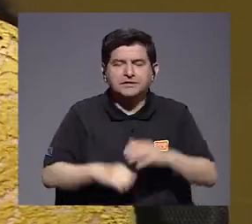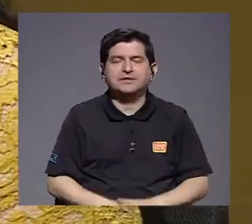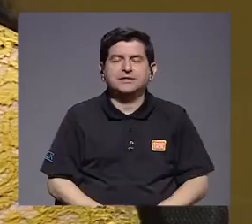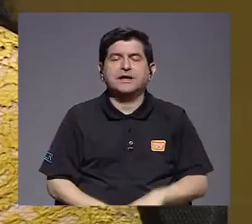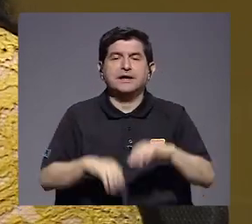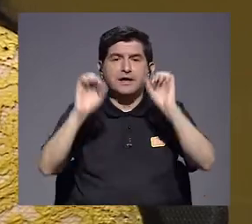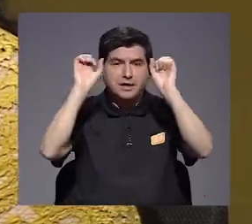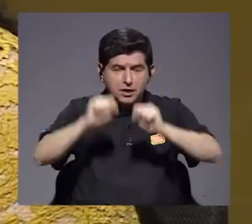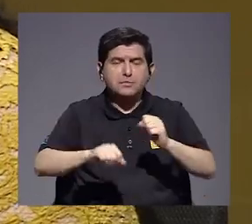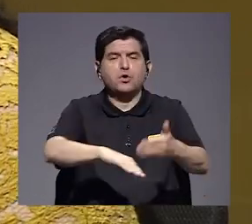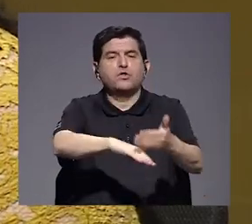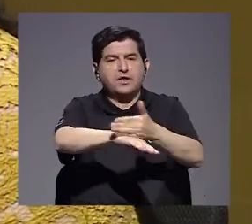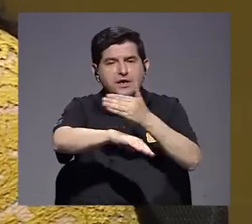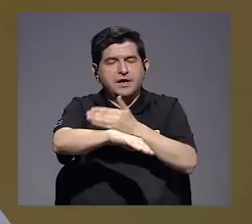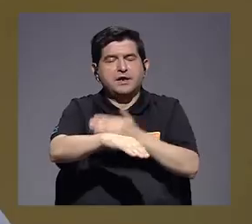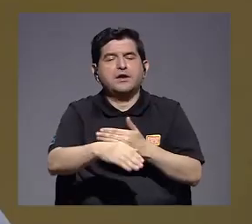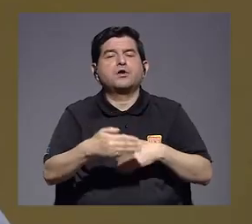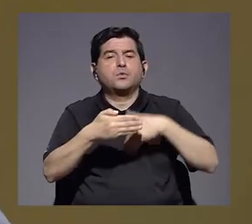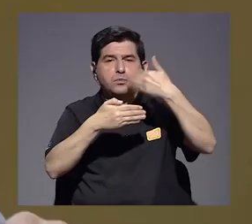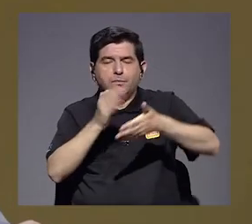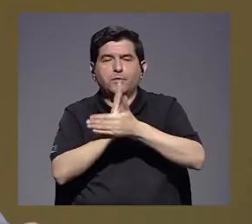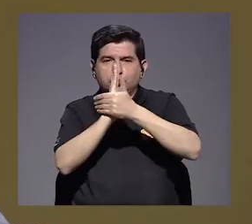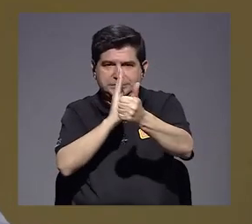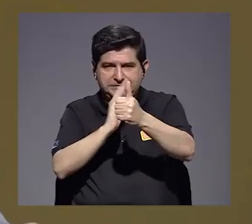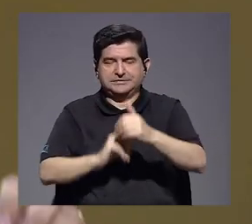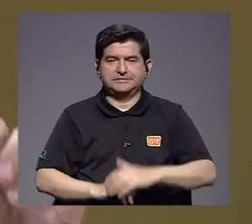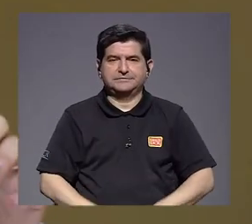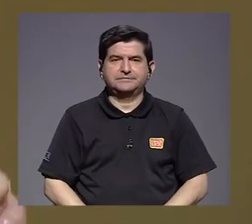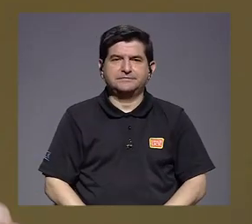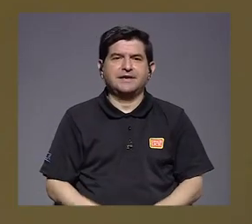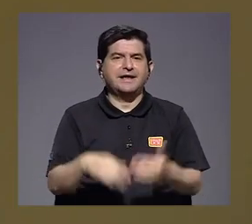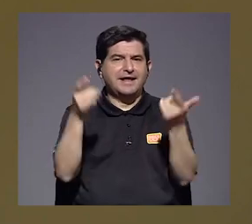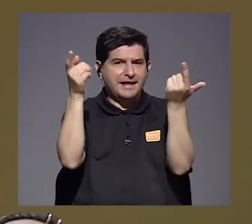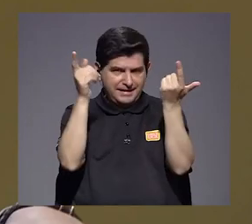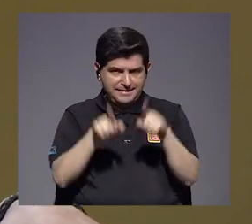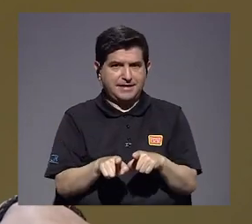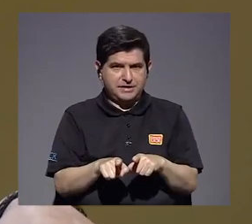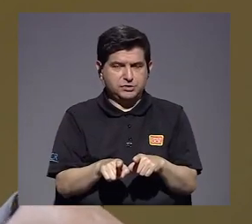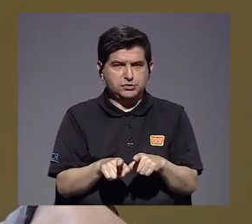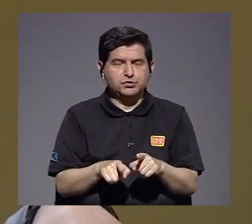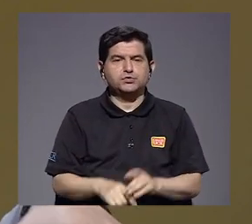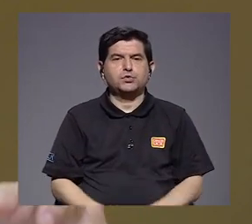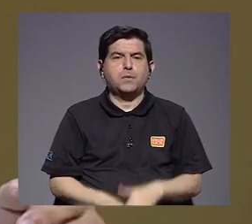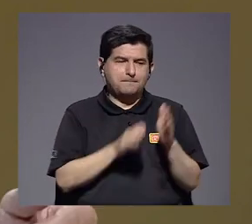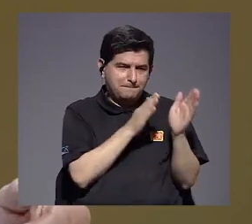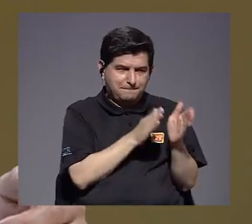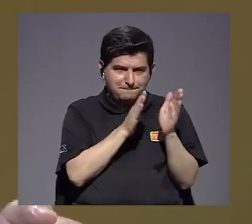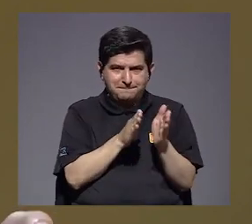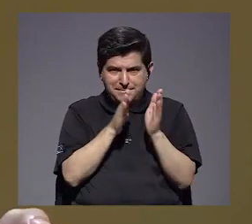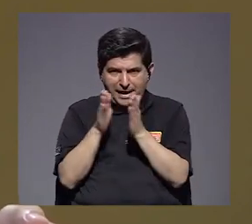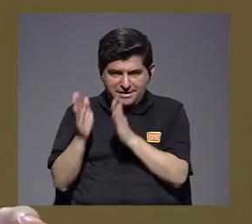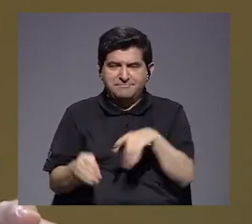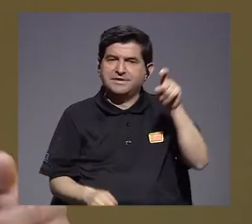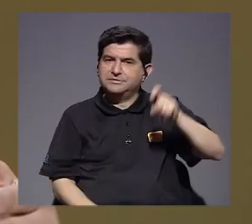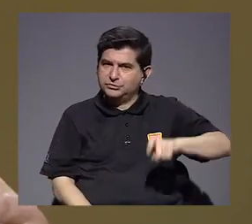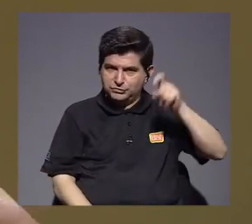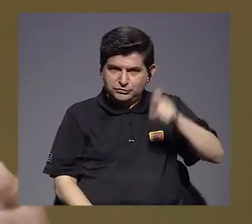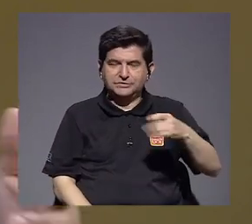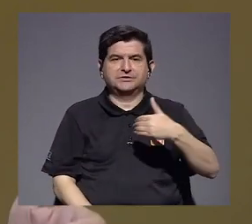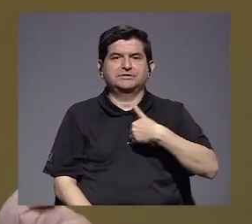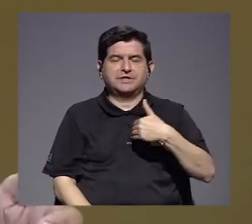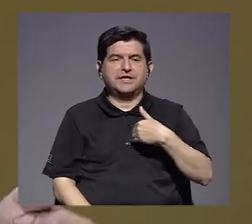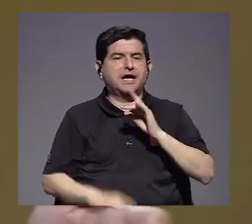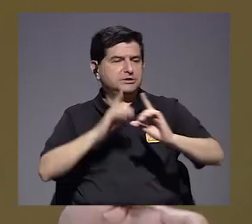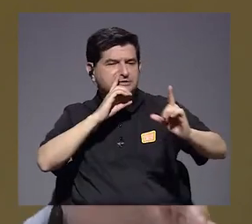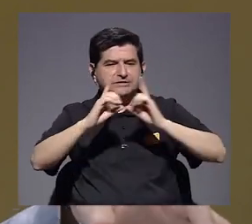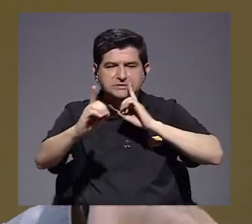y poder llegar a crecimiento potencial. El hecho de que planificación necesariamente tenga un